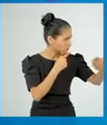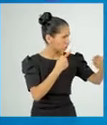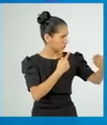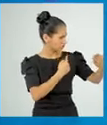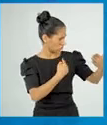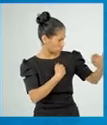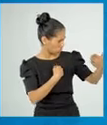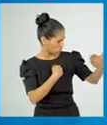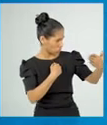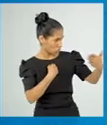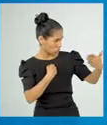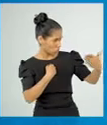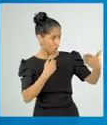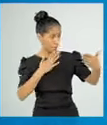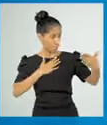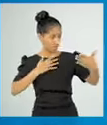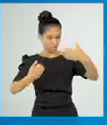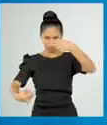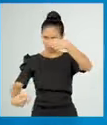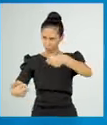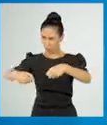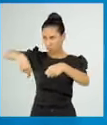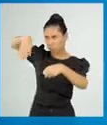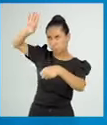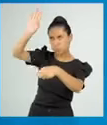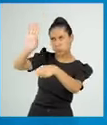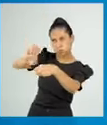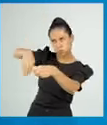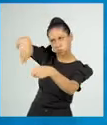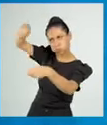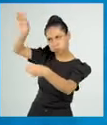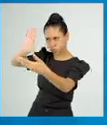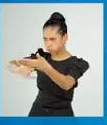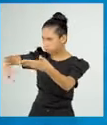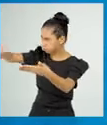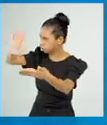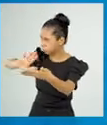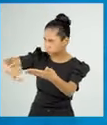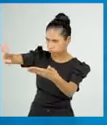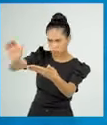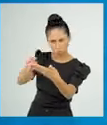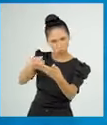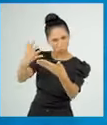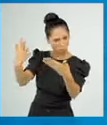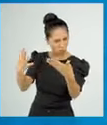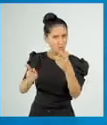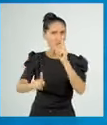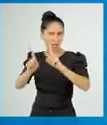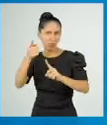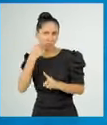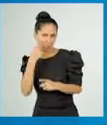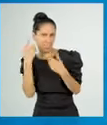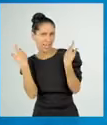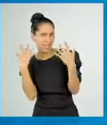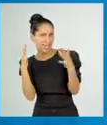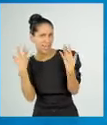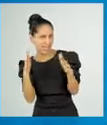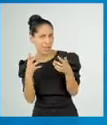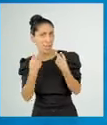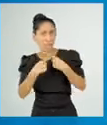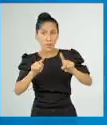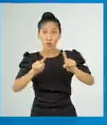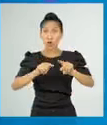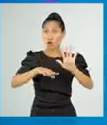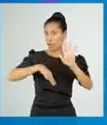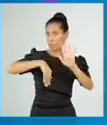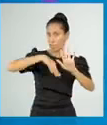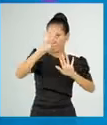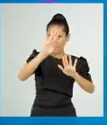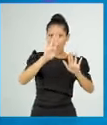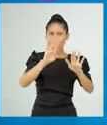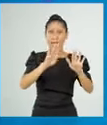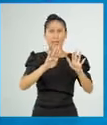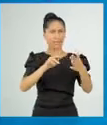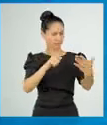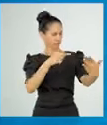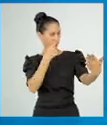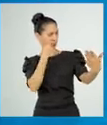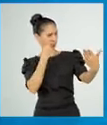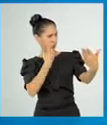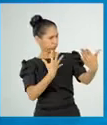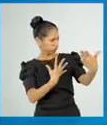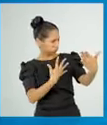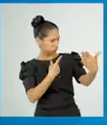consejos básicos de mantenimiento y algunos tips prácticos conocidos por todos. Pero lo que más llamó la atención